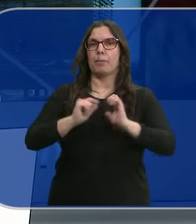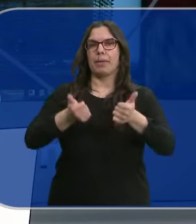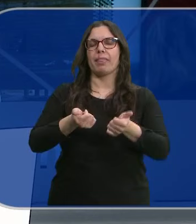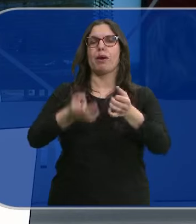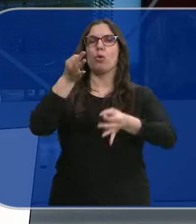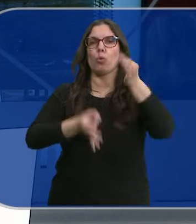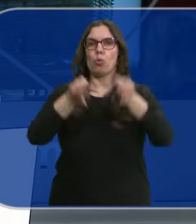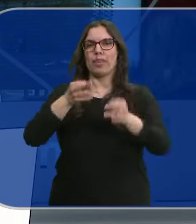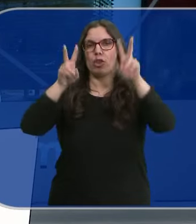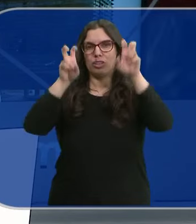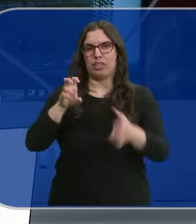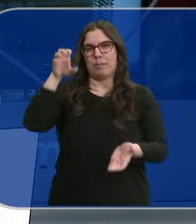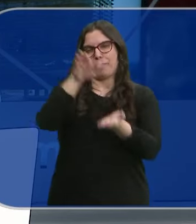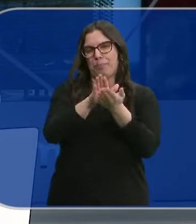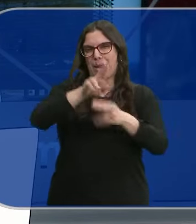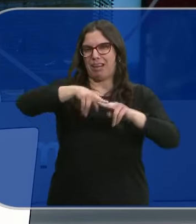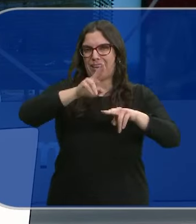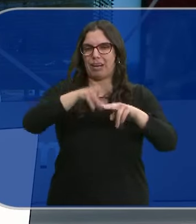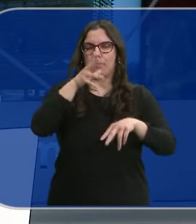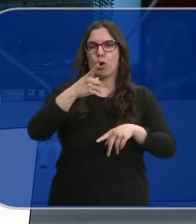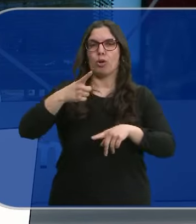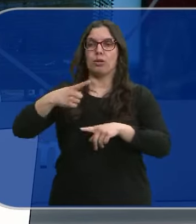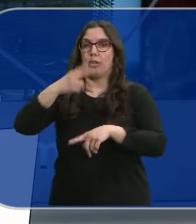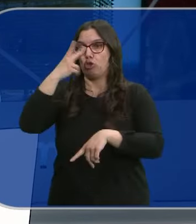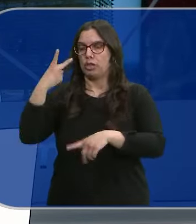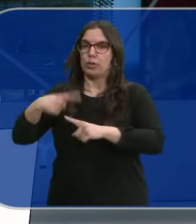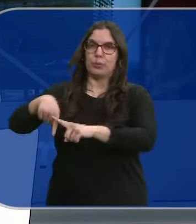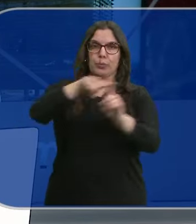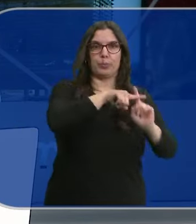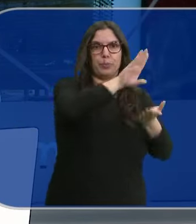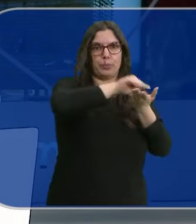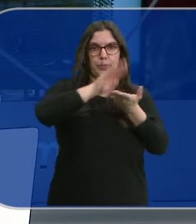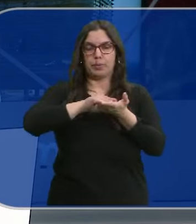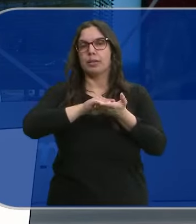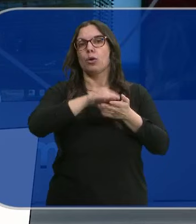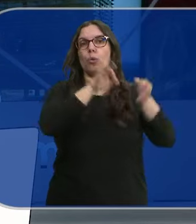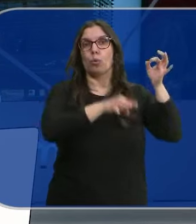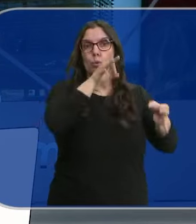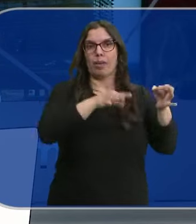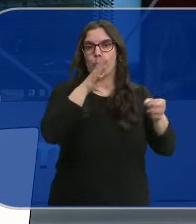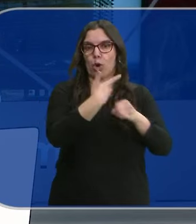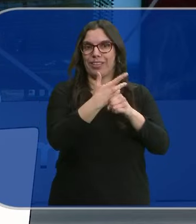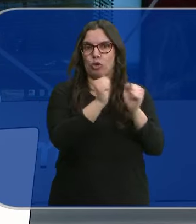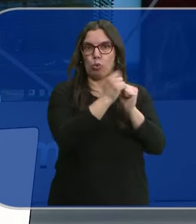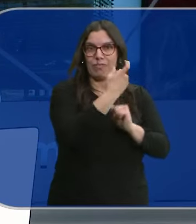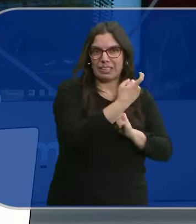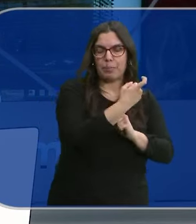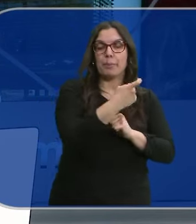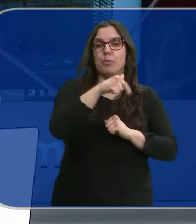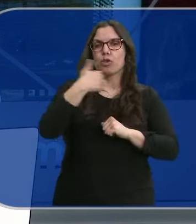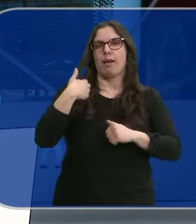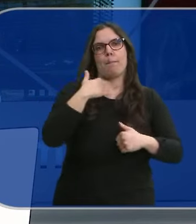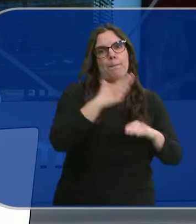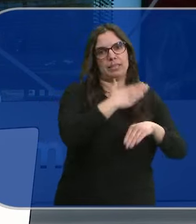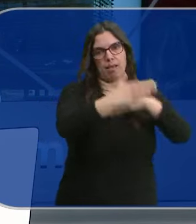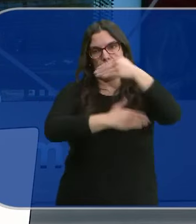la Perla Negra tras la devolución del caso al juzgado de instrucción hace dos años por la falta de un disco duro en la fase de cuestiones previas. Hoy ha superado ese